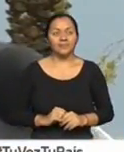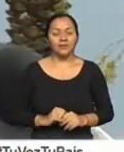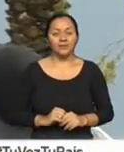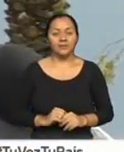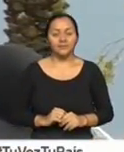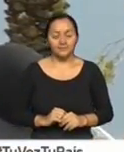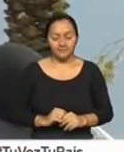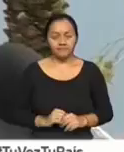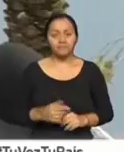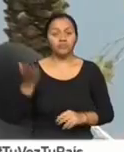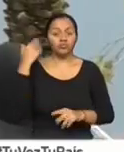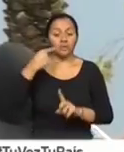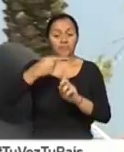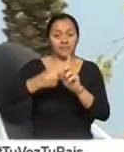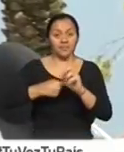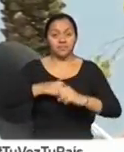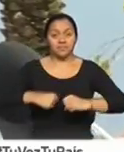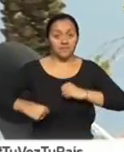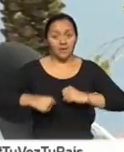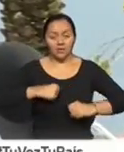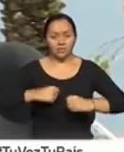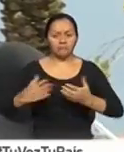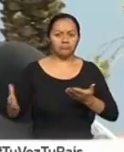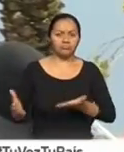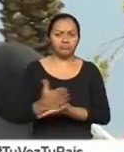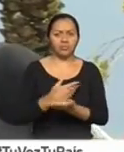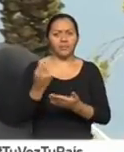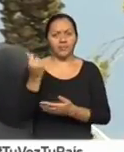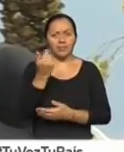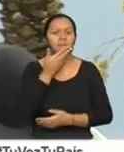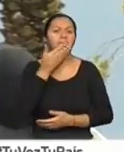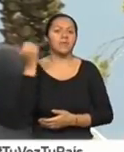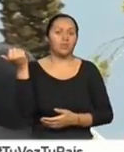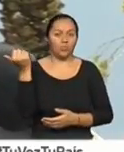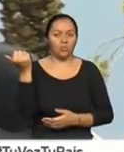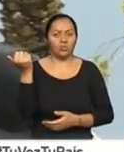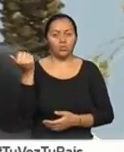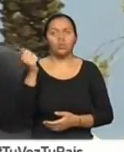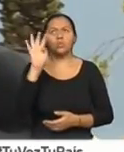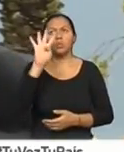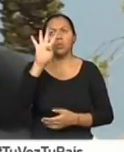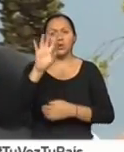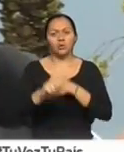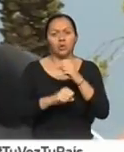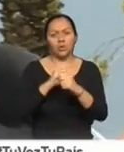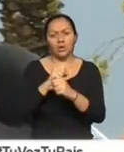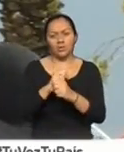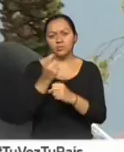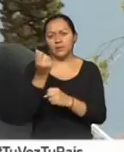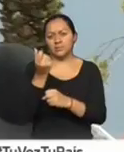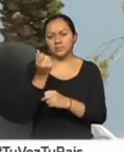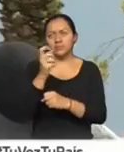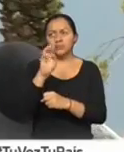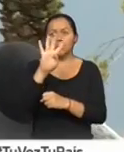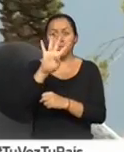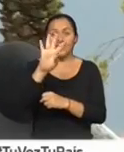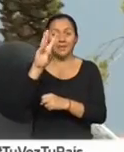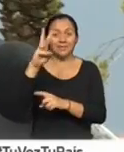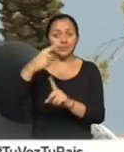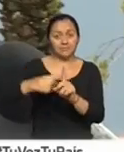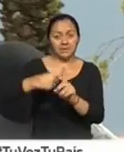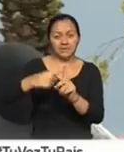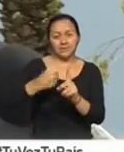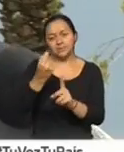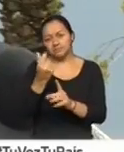El mes de mayo ha sido el mejor mes de recaudación en los últimos 46 meses con un crecimiento interanual del 13.6%